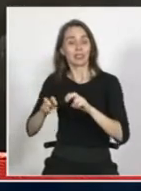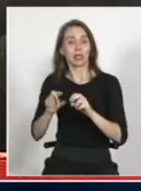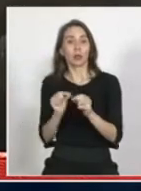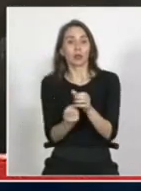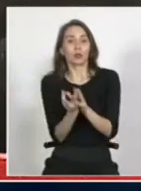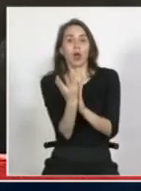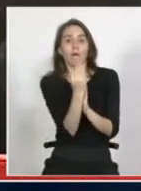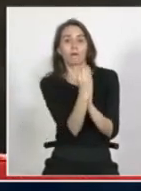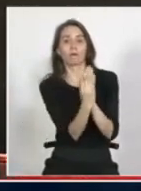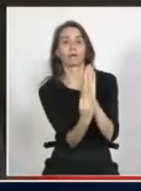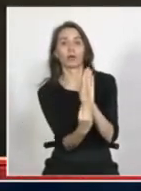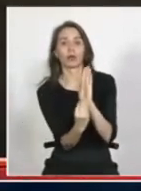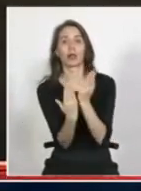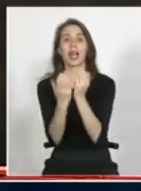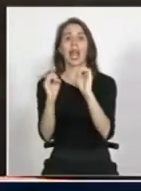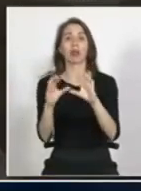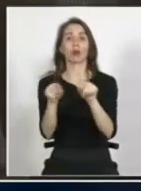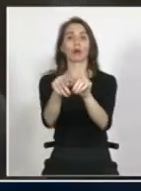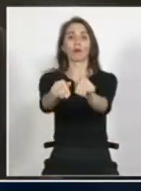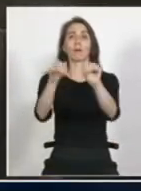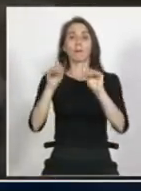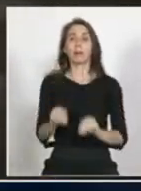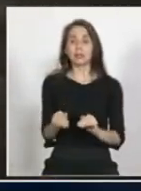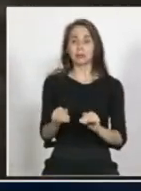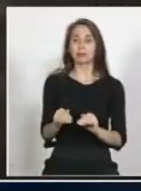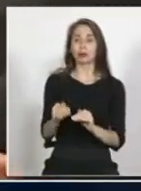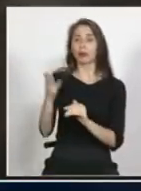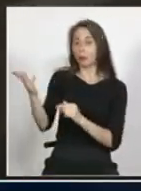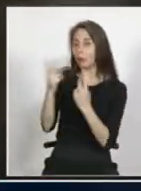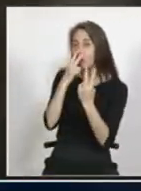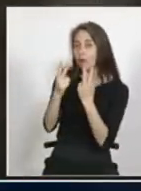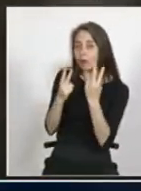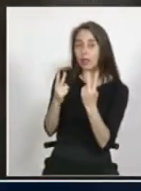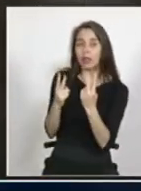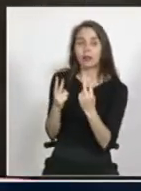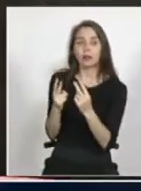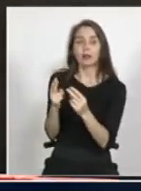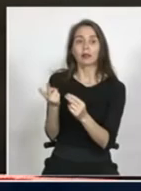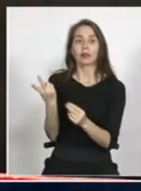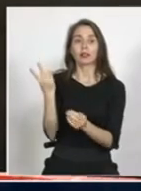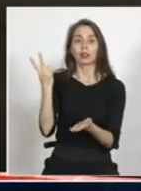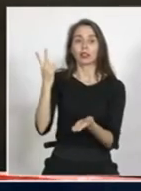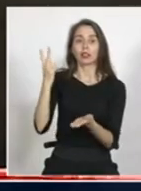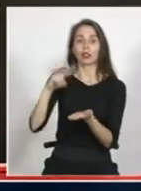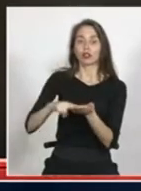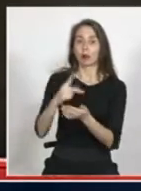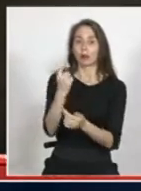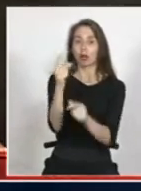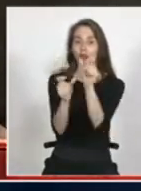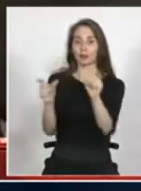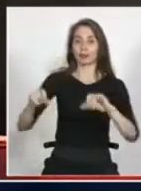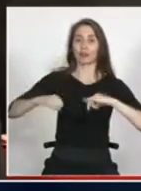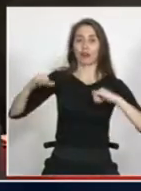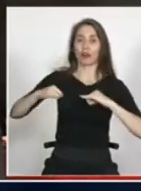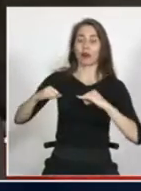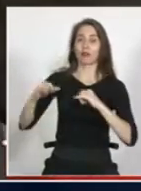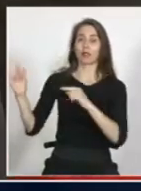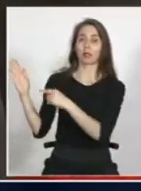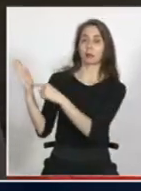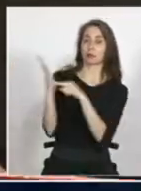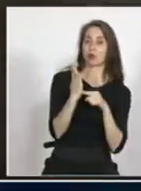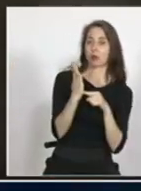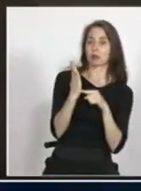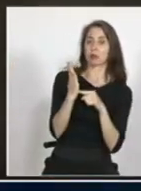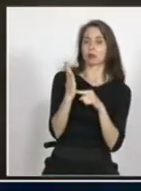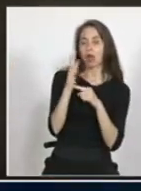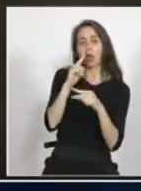Y en el caso de la educación, lo mismo. Ustedes han contribuido, ¿cierto?, de la generación del 2011 a mostrarnos el diagnóstico que hay de la educación chilena.